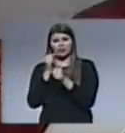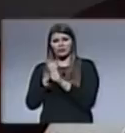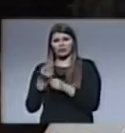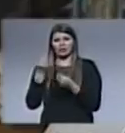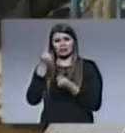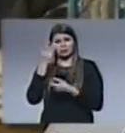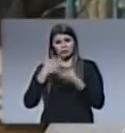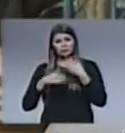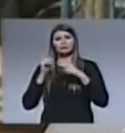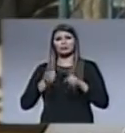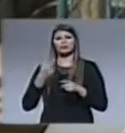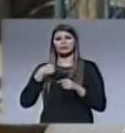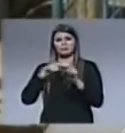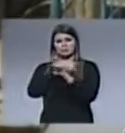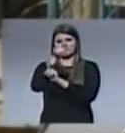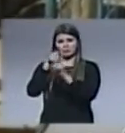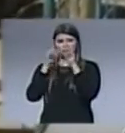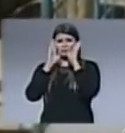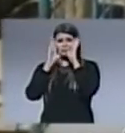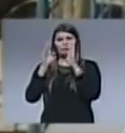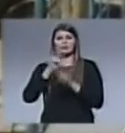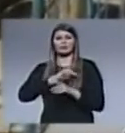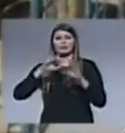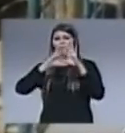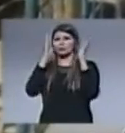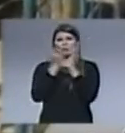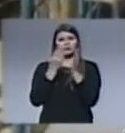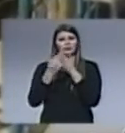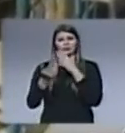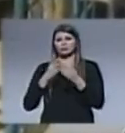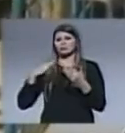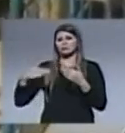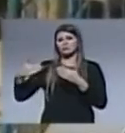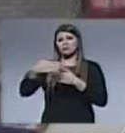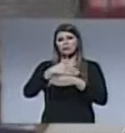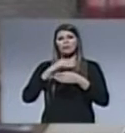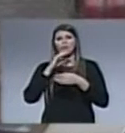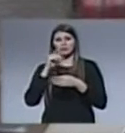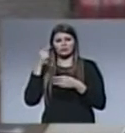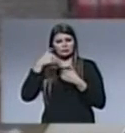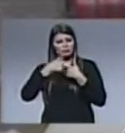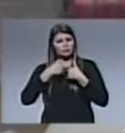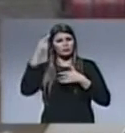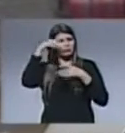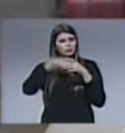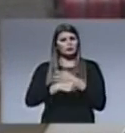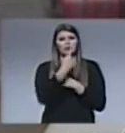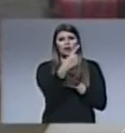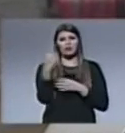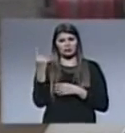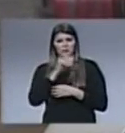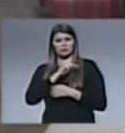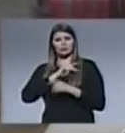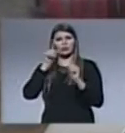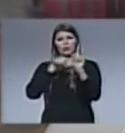economía? Está dirigido a los hombres de todo el mundo, sin importar fronteras geográficas, con una profunda preocupación por cada hombre, con el